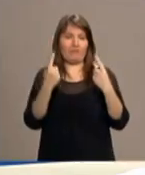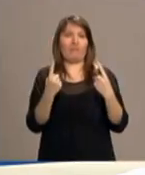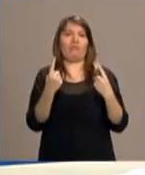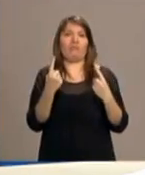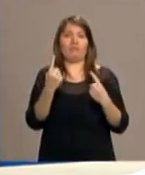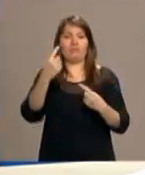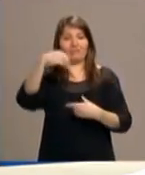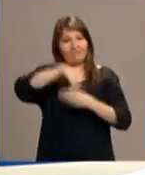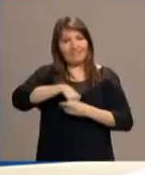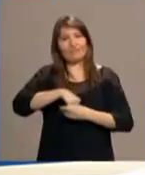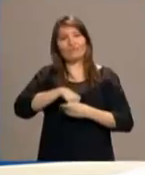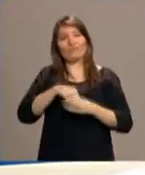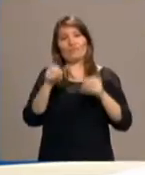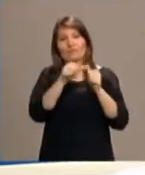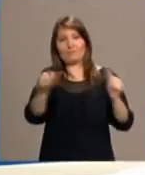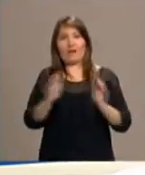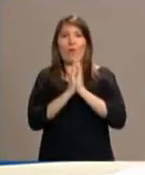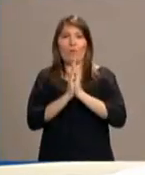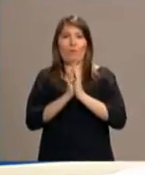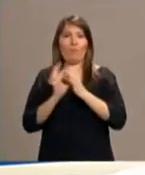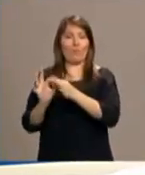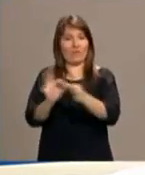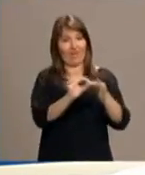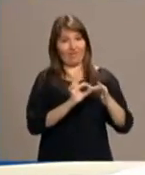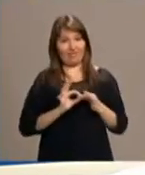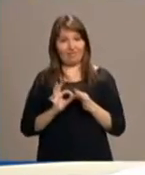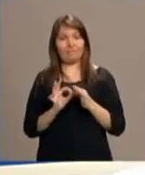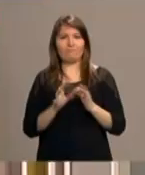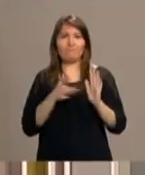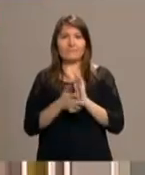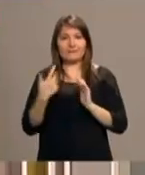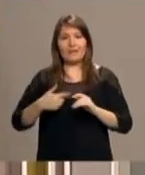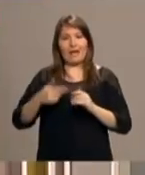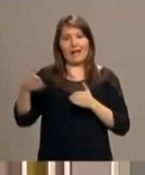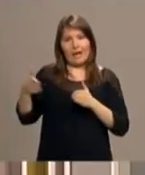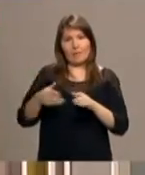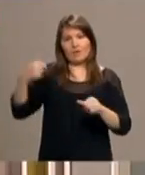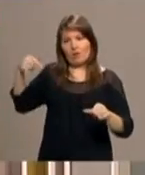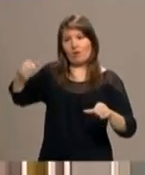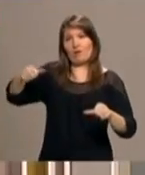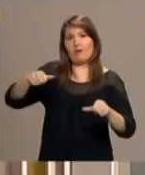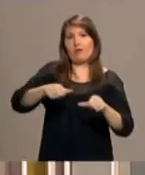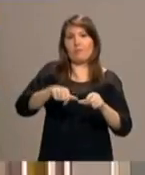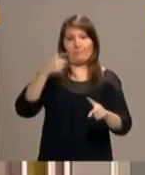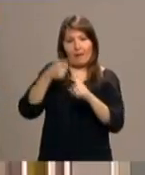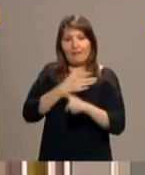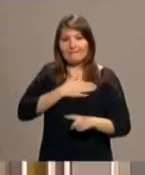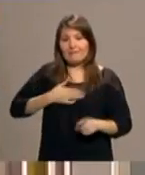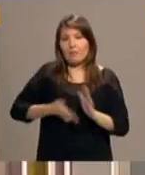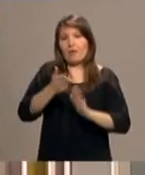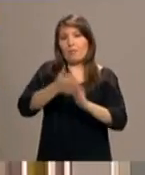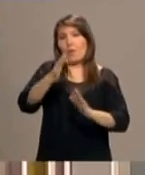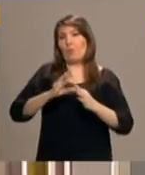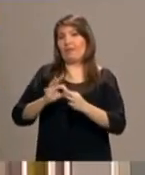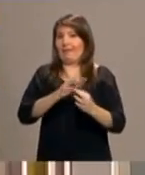ecuménico, es decir, donde ya se ha recorrido un largo camino de las iglesias hacia la unidad. Y, por tanto,